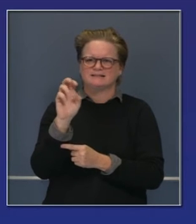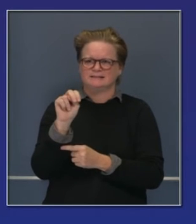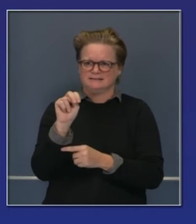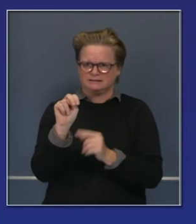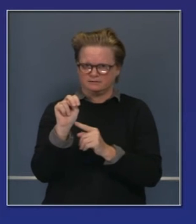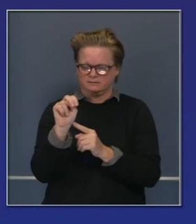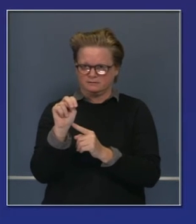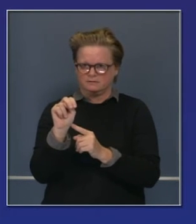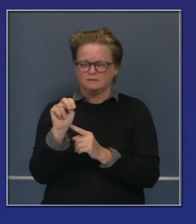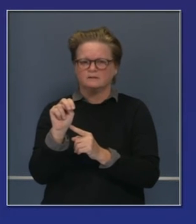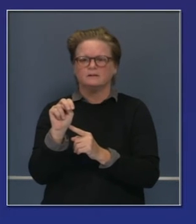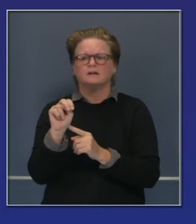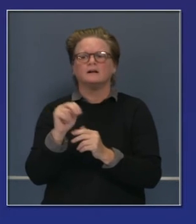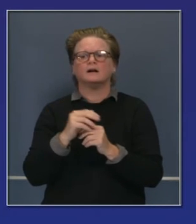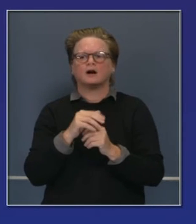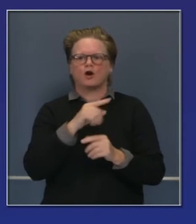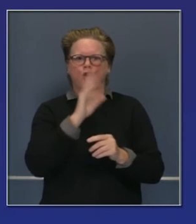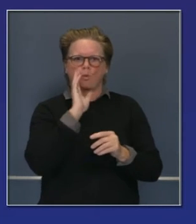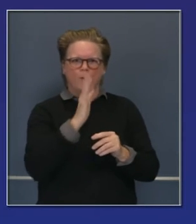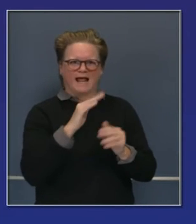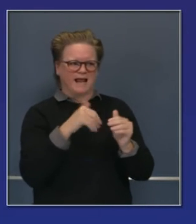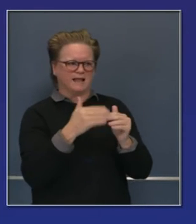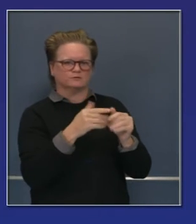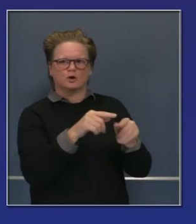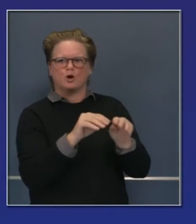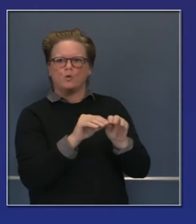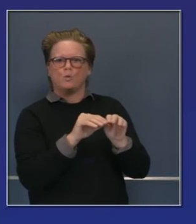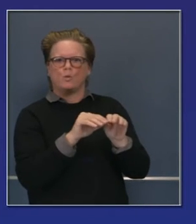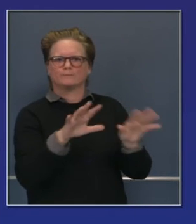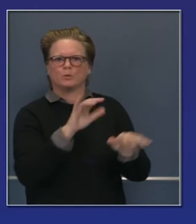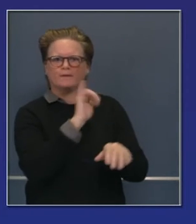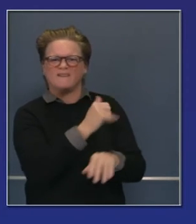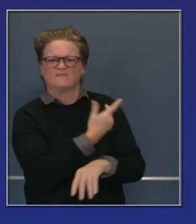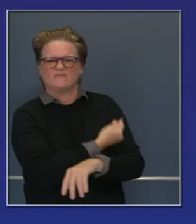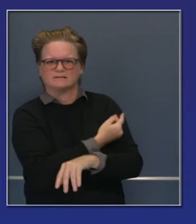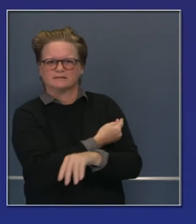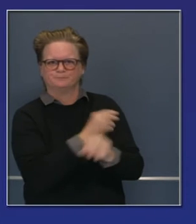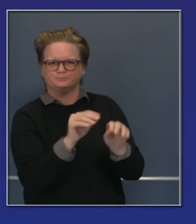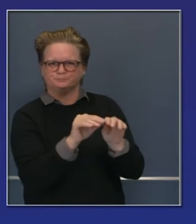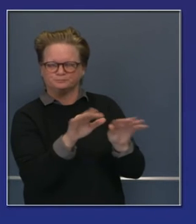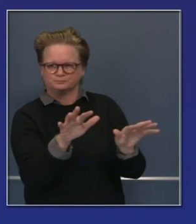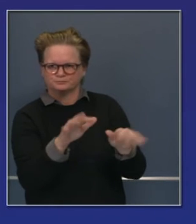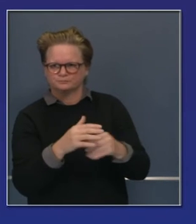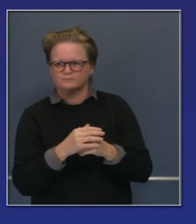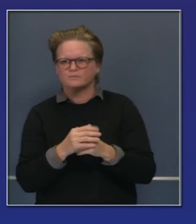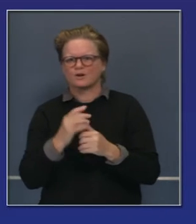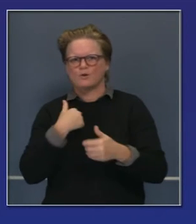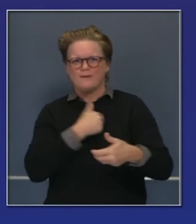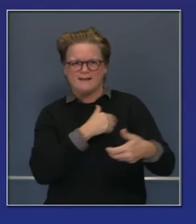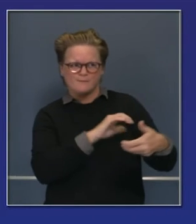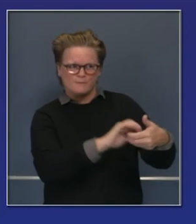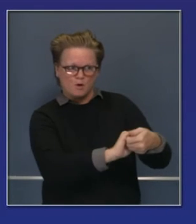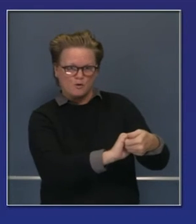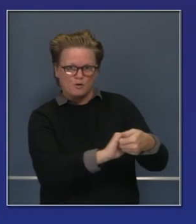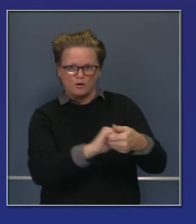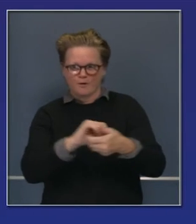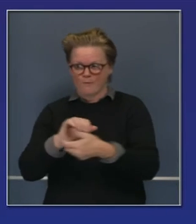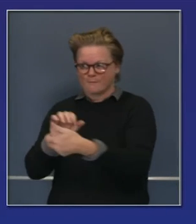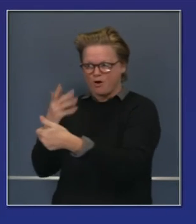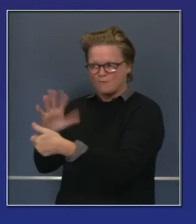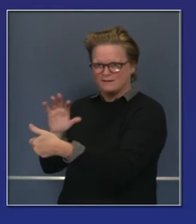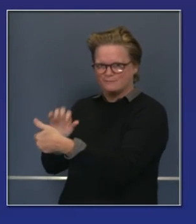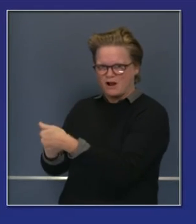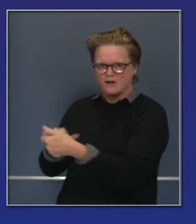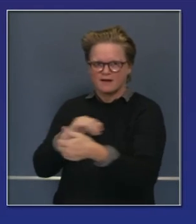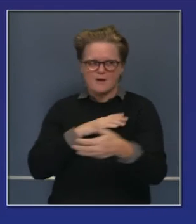la distribución de esa segunda ronda de vacunas. Hemos estado trabajando con el grupo de trabajo para dictar pautas, para asegurarnos